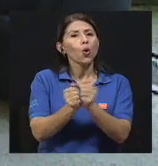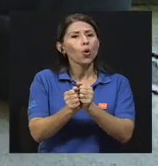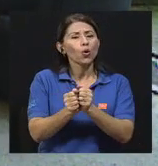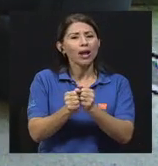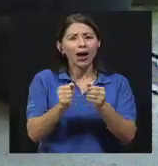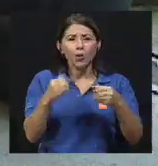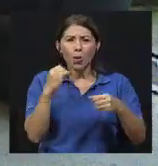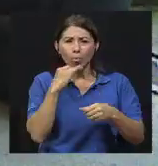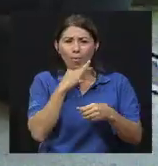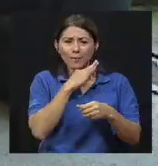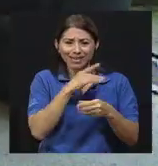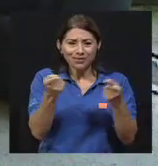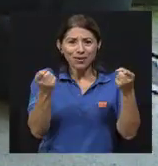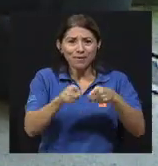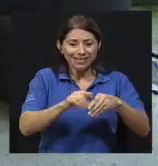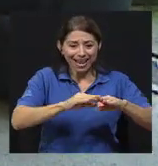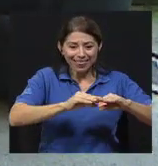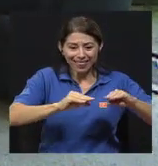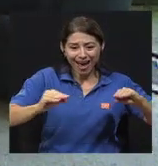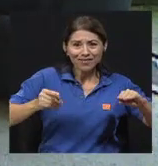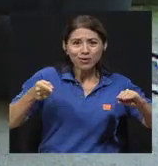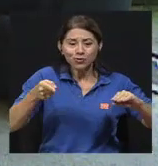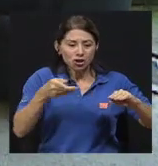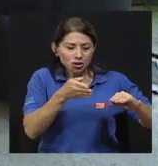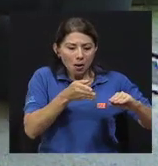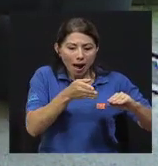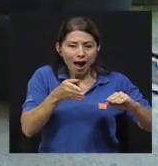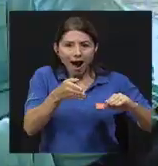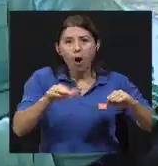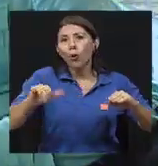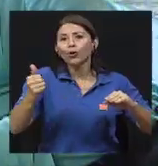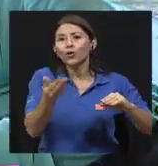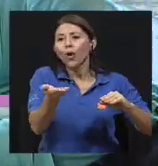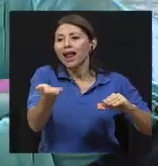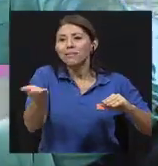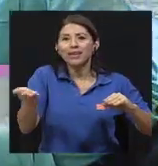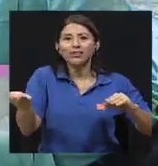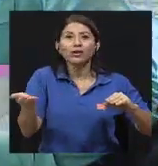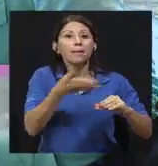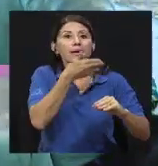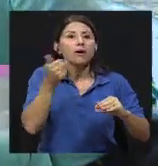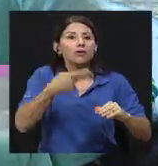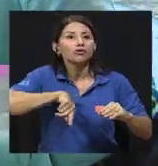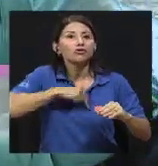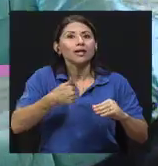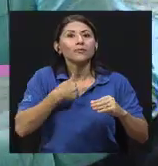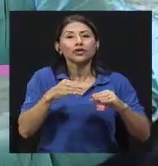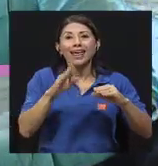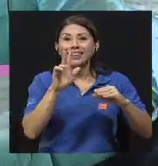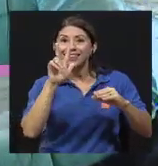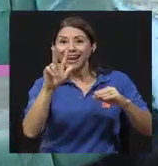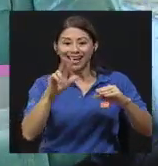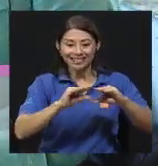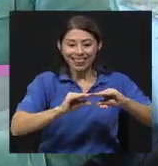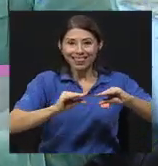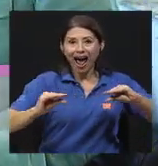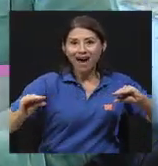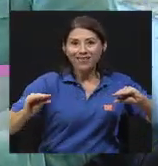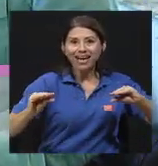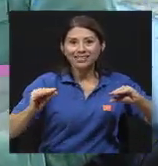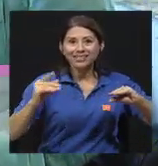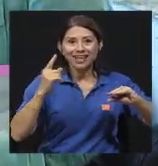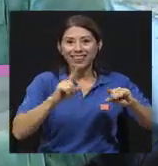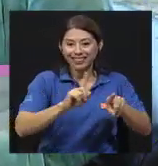contaminación cruzada que se da y que es inevitable, ¿verdad? Lo ideal sería tener tres tablas para picar, ¿verdad? Y